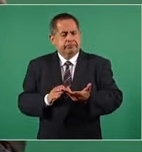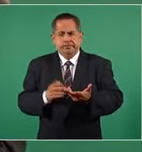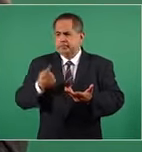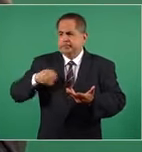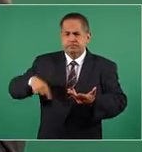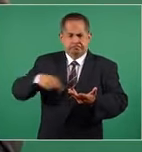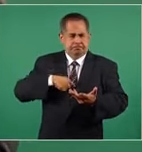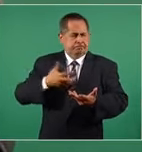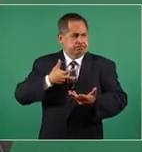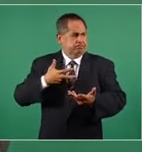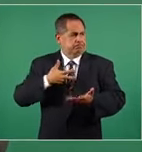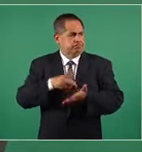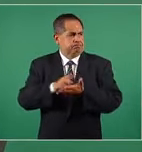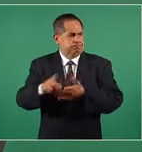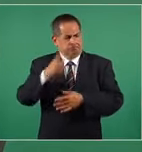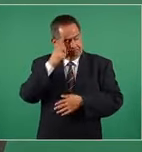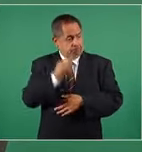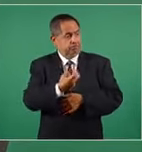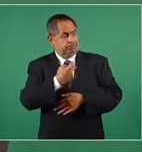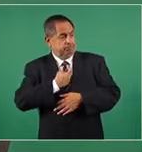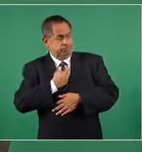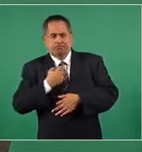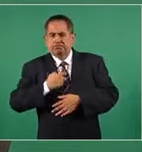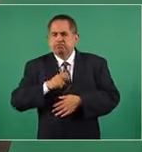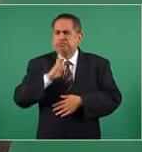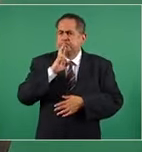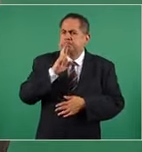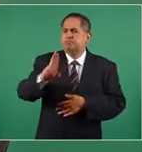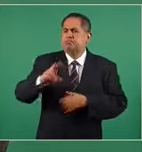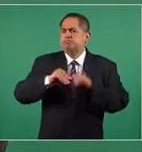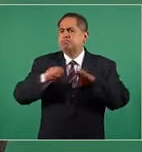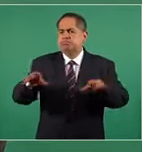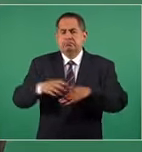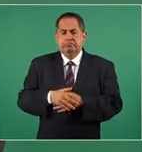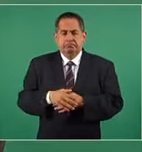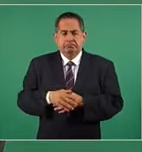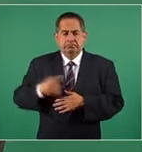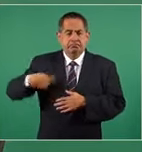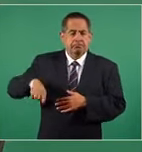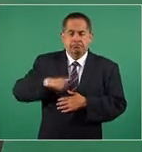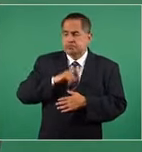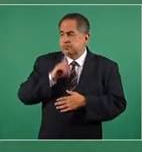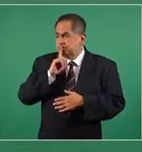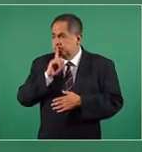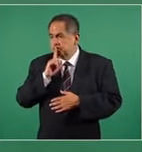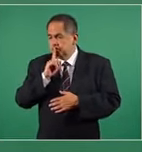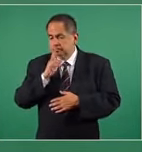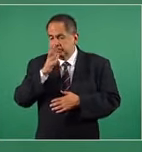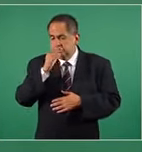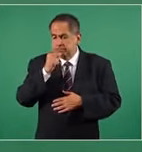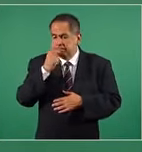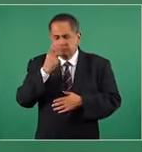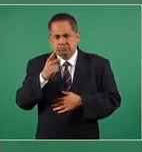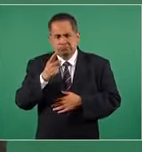nuestro derecho de réplica y que sin censura podamos